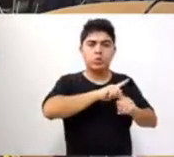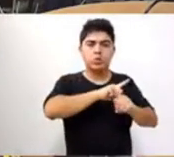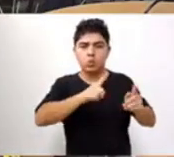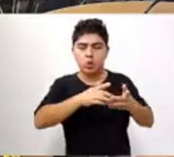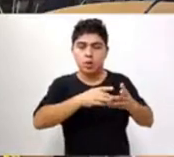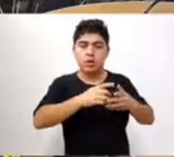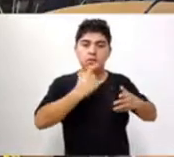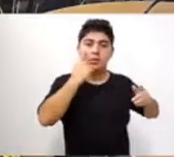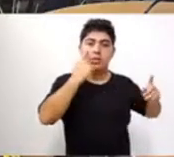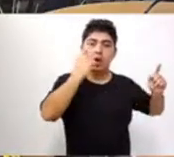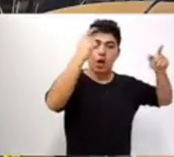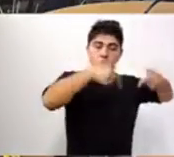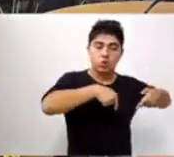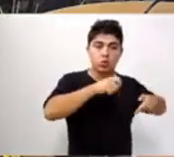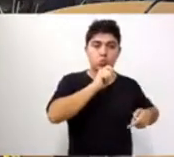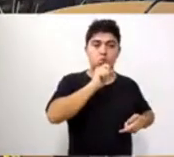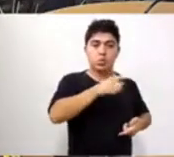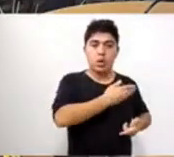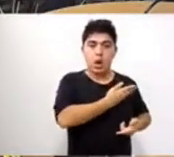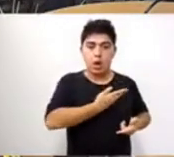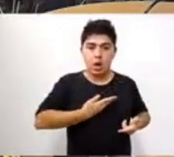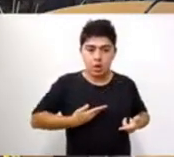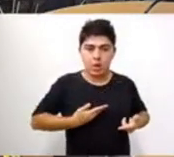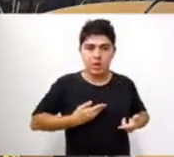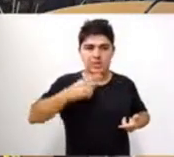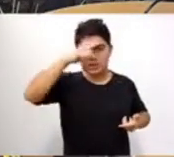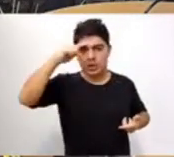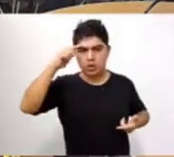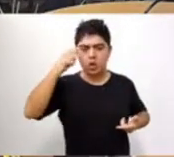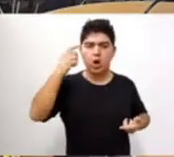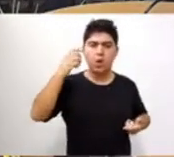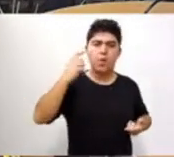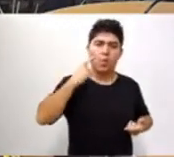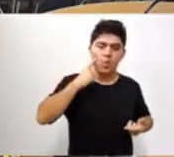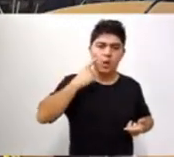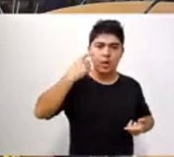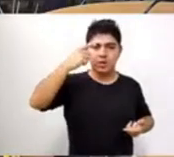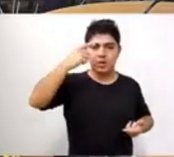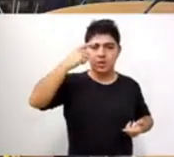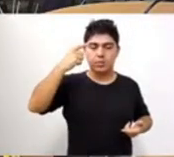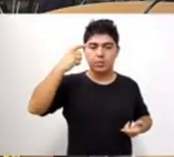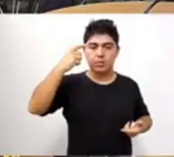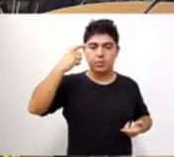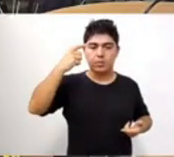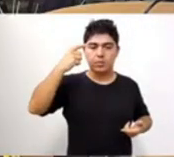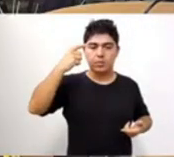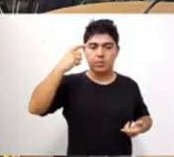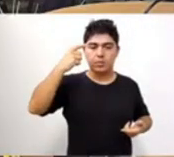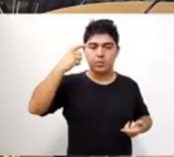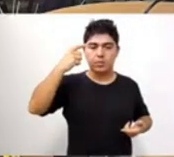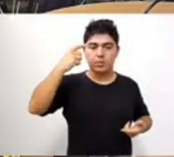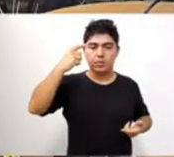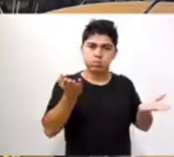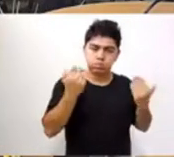del Estado, tanto nacional, provincial y municipal, tengan las herramientas necesarias para poder hacer frente a